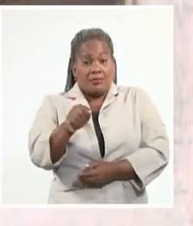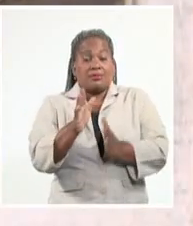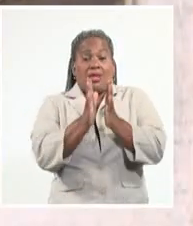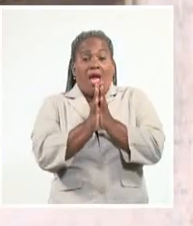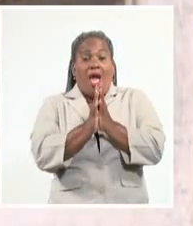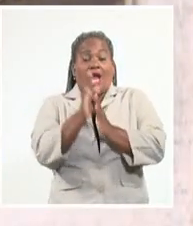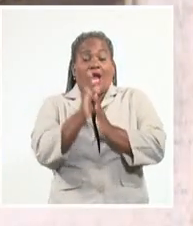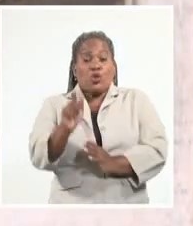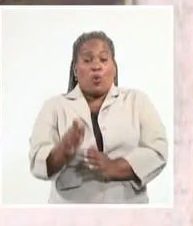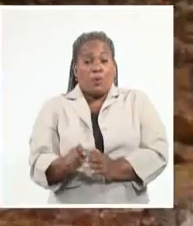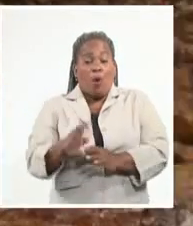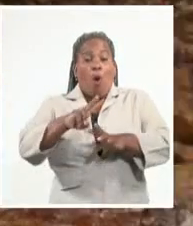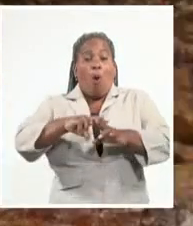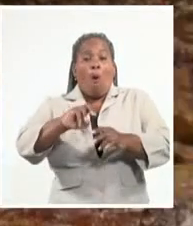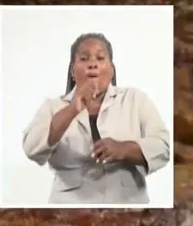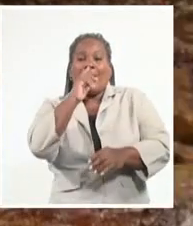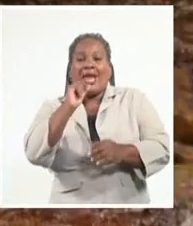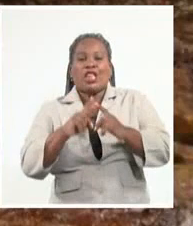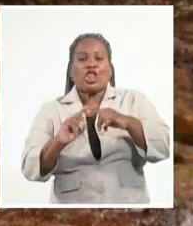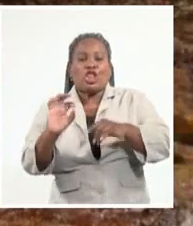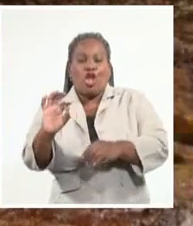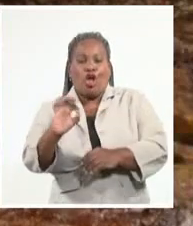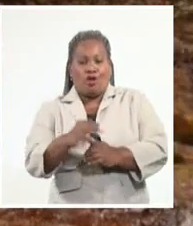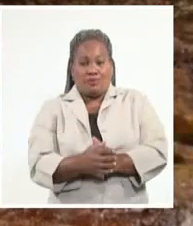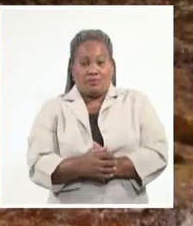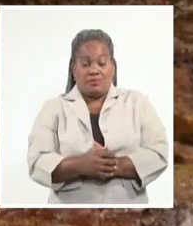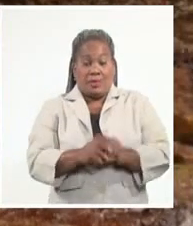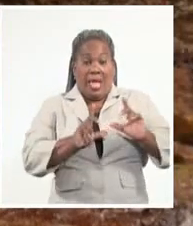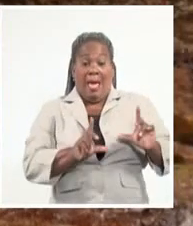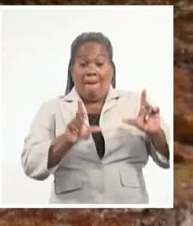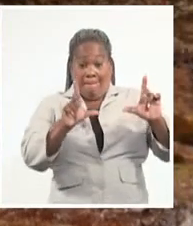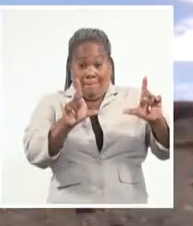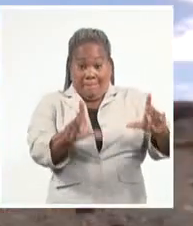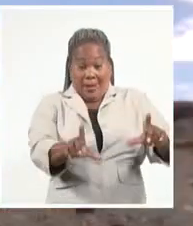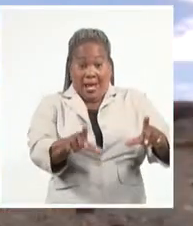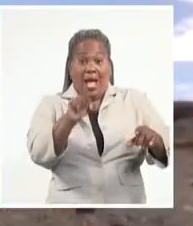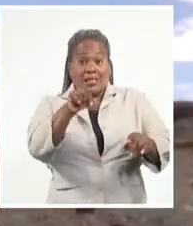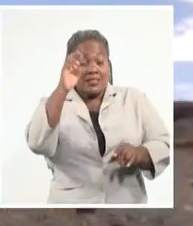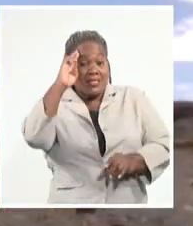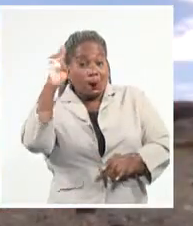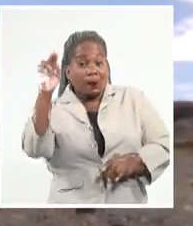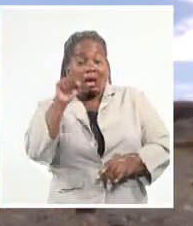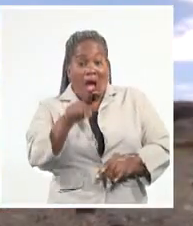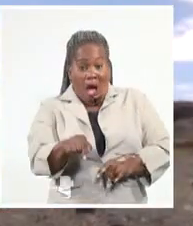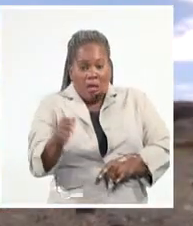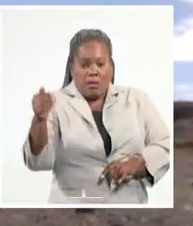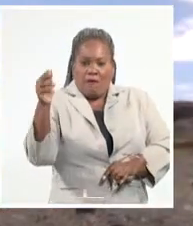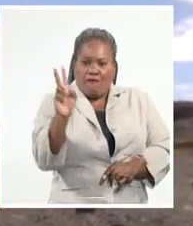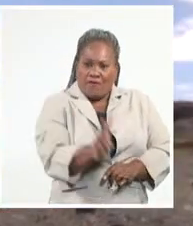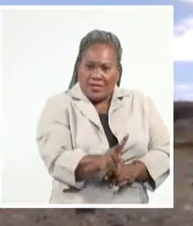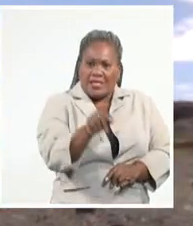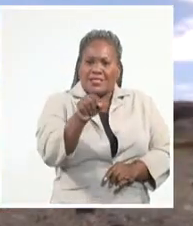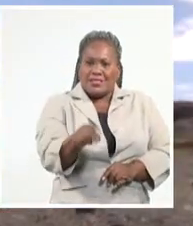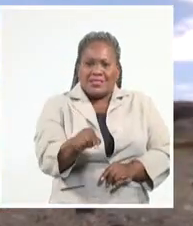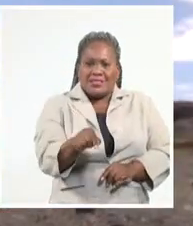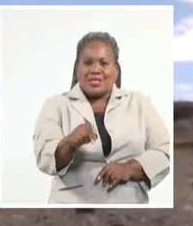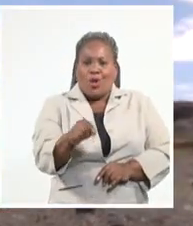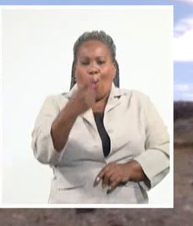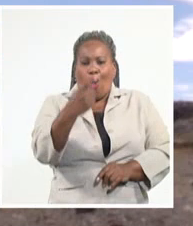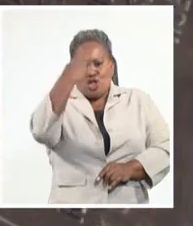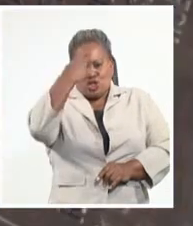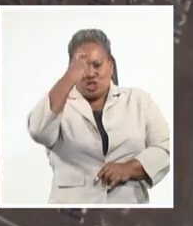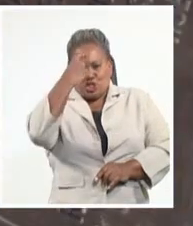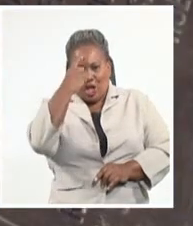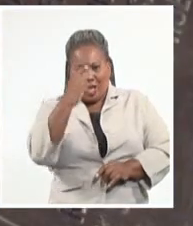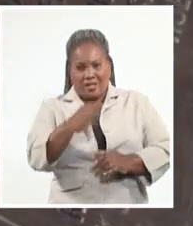José Humberto Quintero. Además, una placa rememora el paso por este lugar del guerrillero heroico Ernesto Che